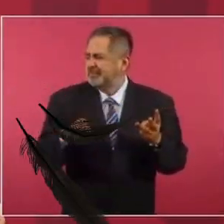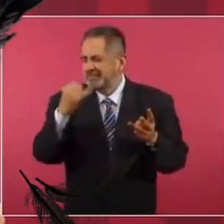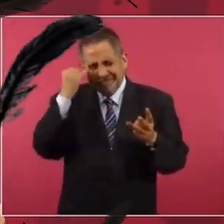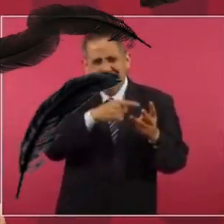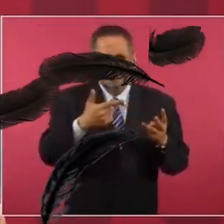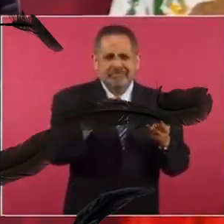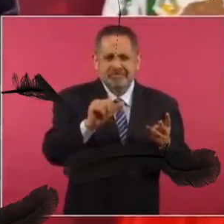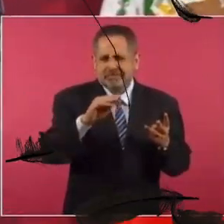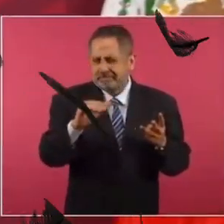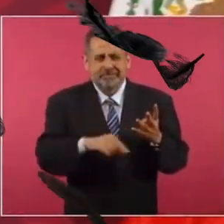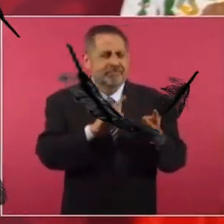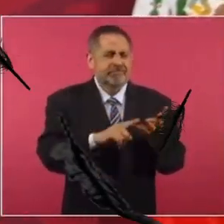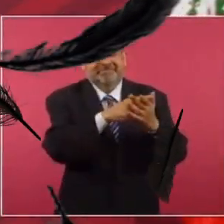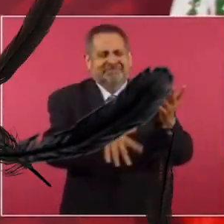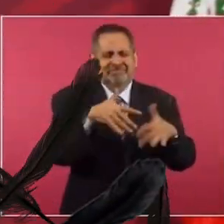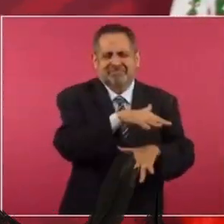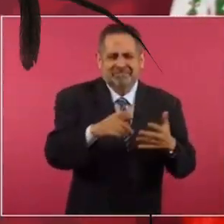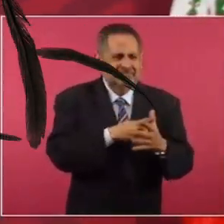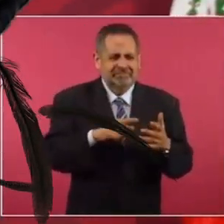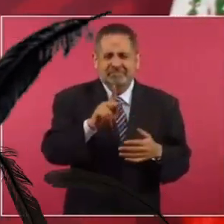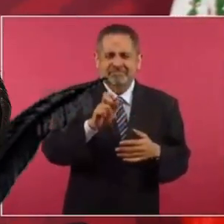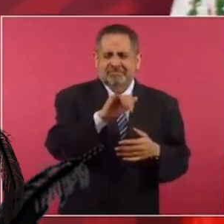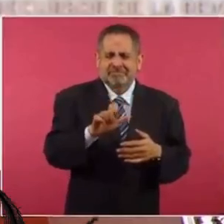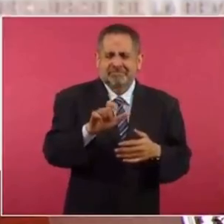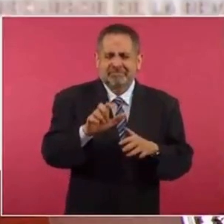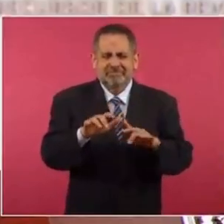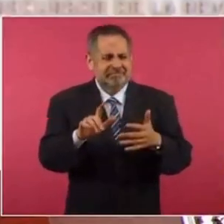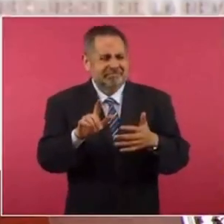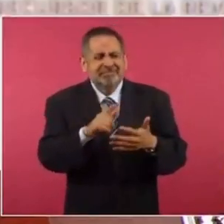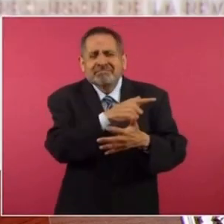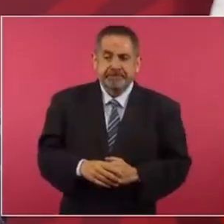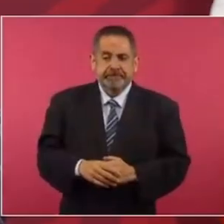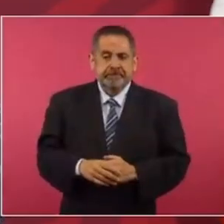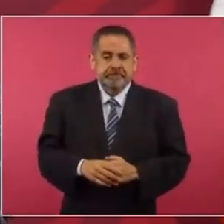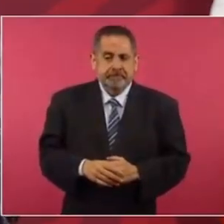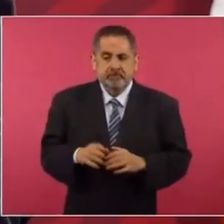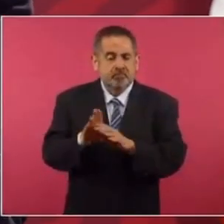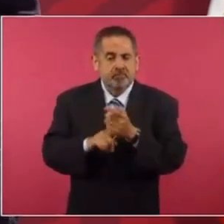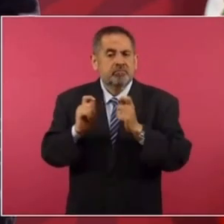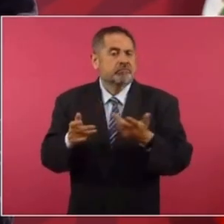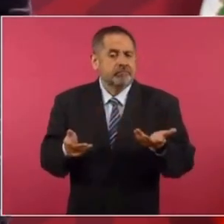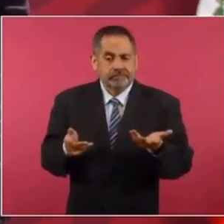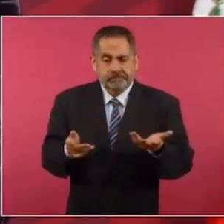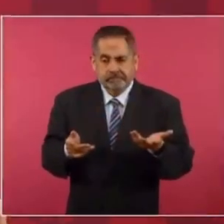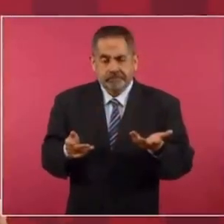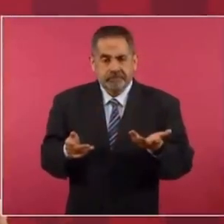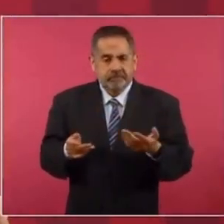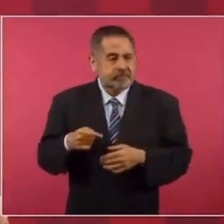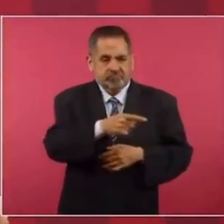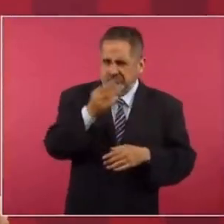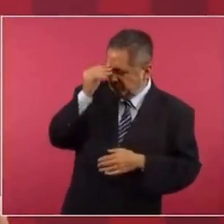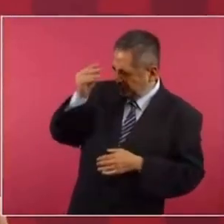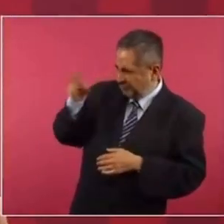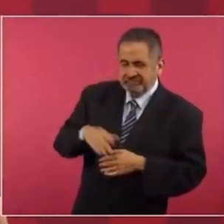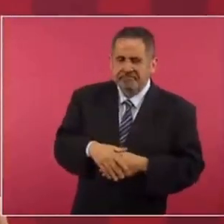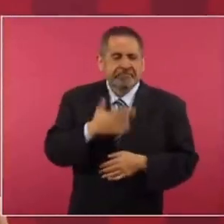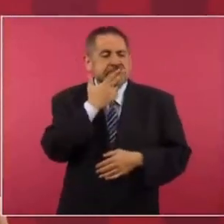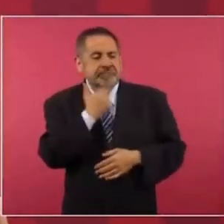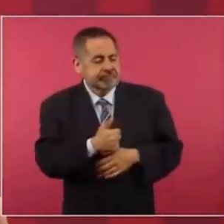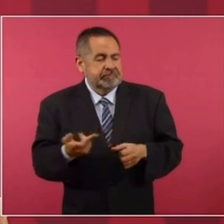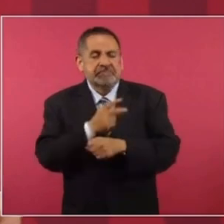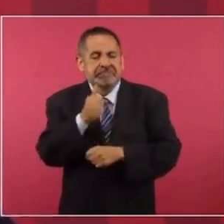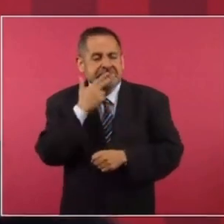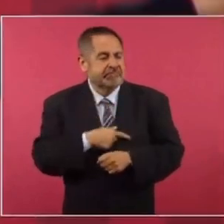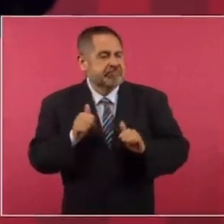plan Guacamaya, o el plan Zopilote, o el Pejelic. Y no les ha funcionado nada. Yo tengo.